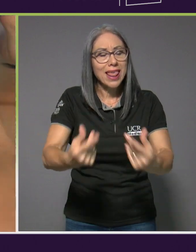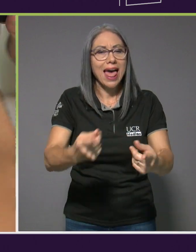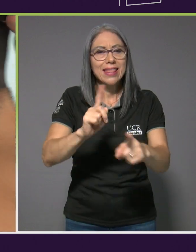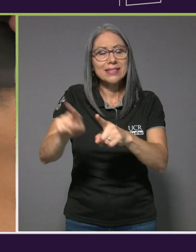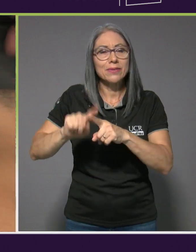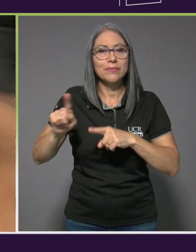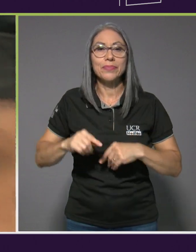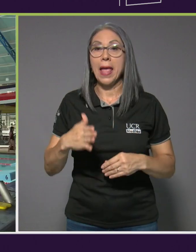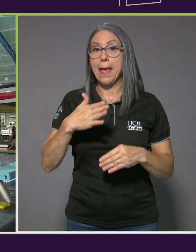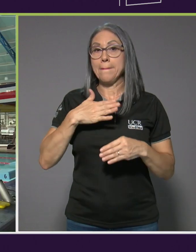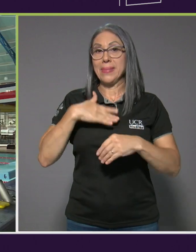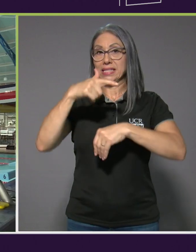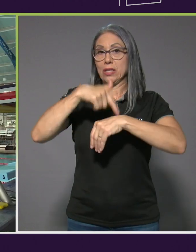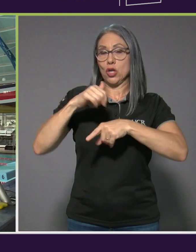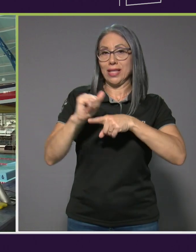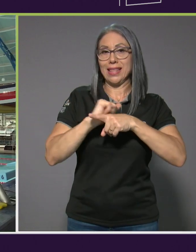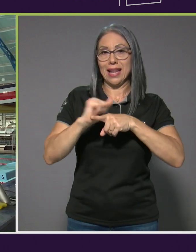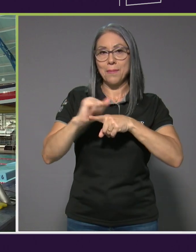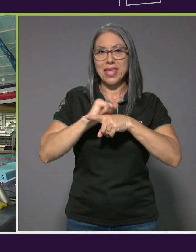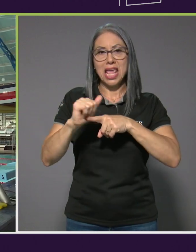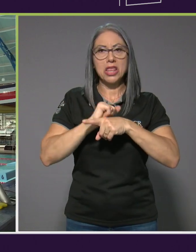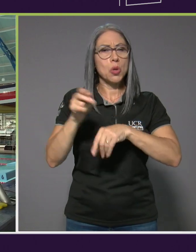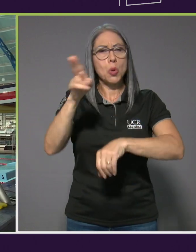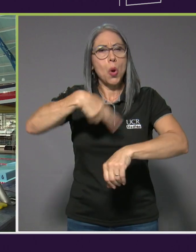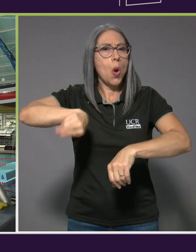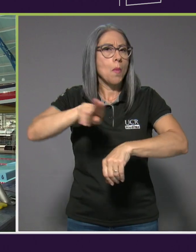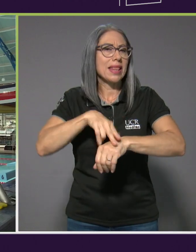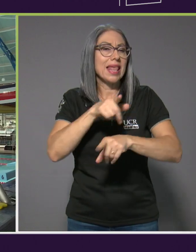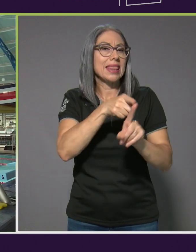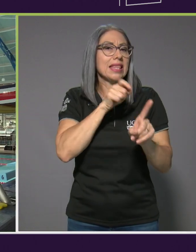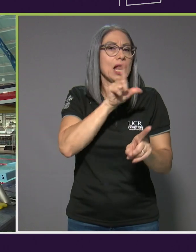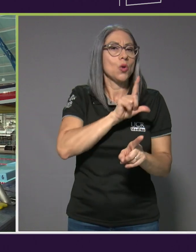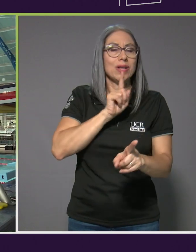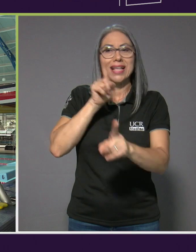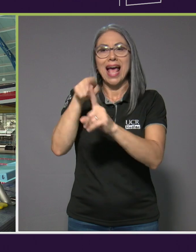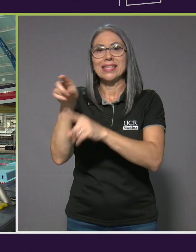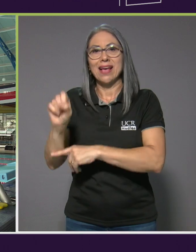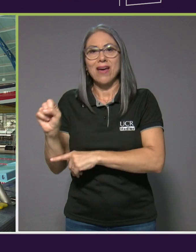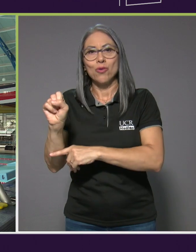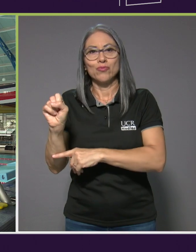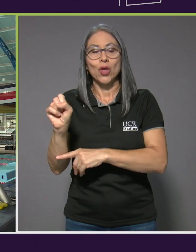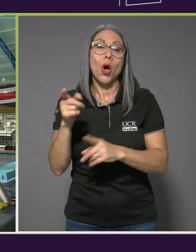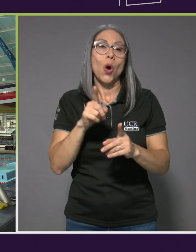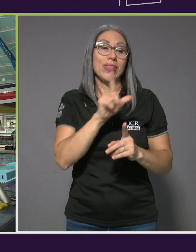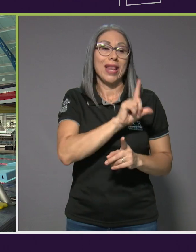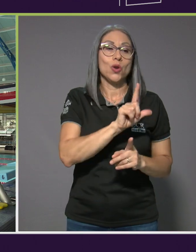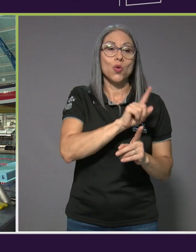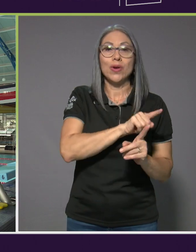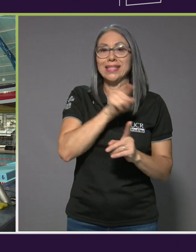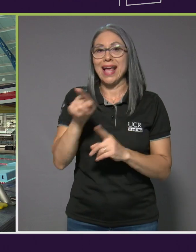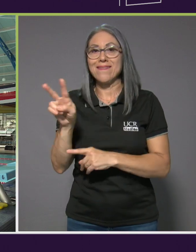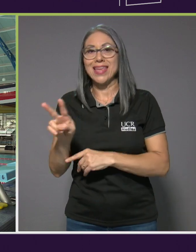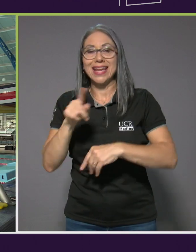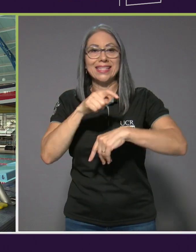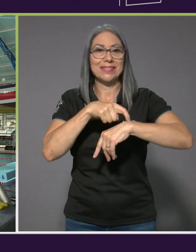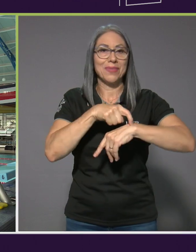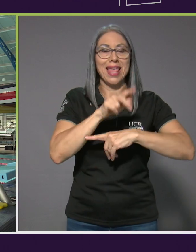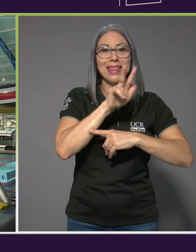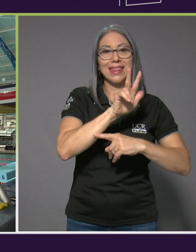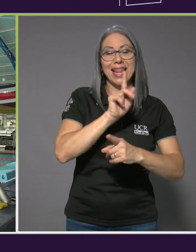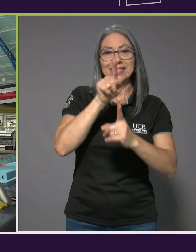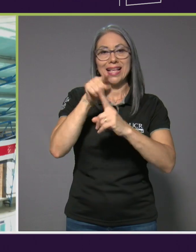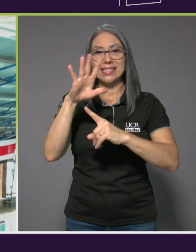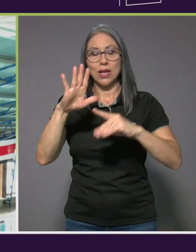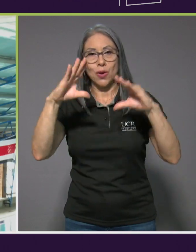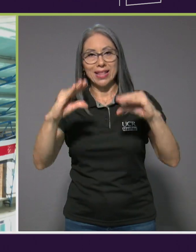Mis sesiones de entrenamiento usualmente son de lunes a sábado. Entre semana de lunes a viernes entreno de 3 de la tarde a 5 de la tarde con el